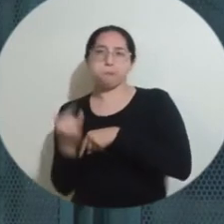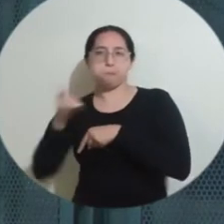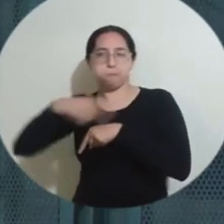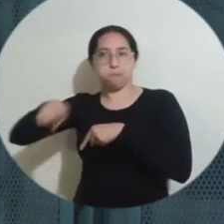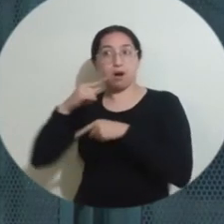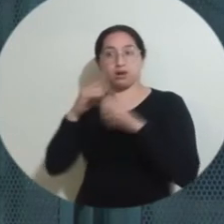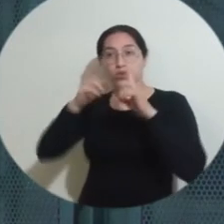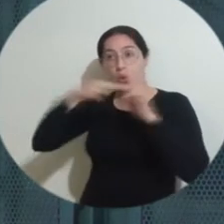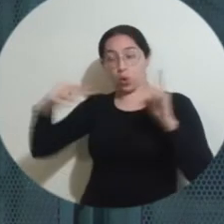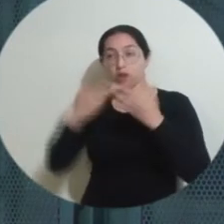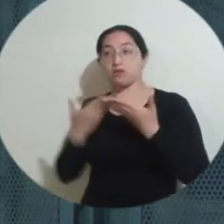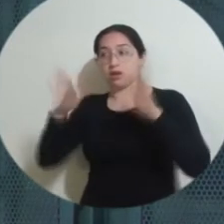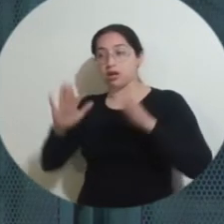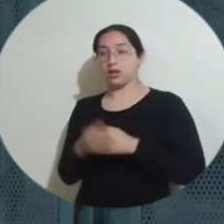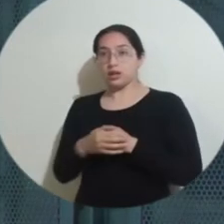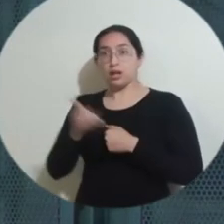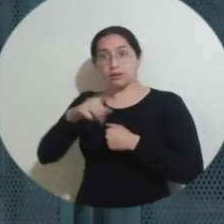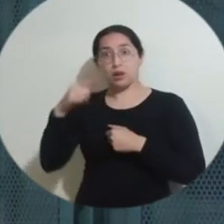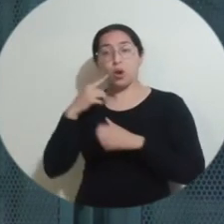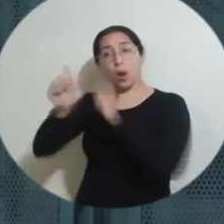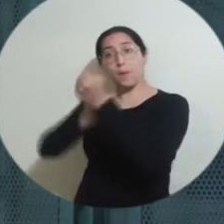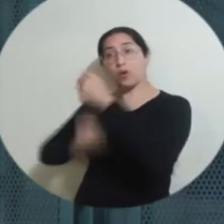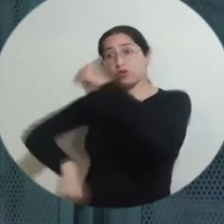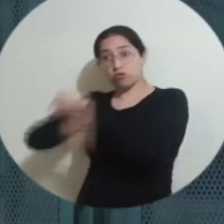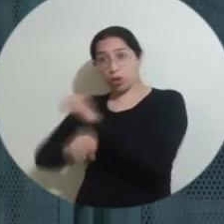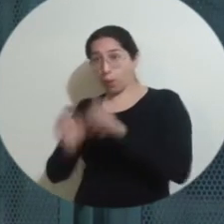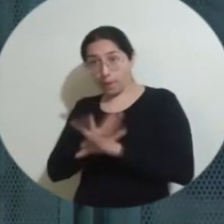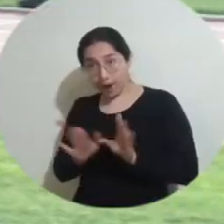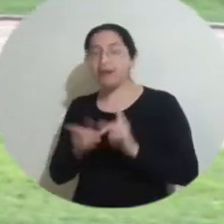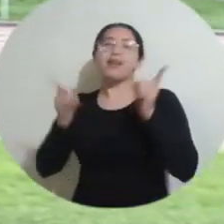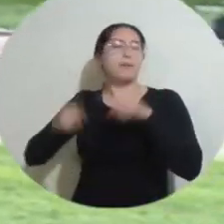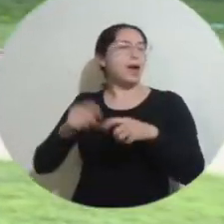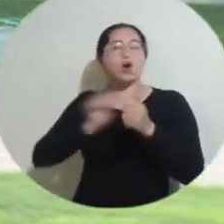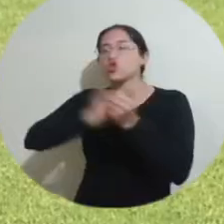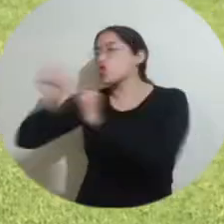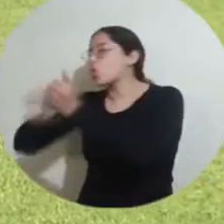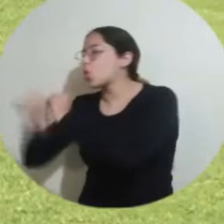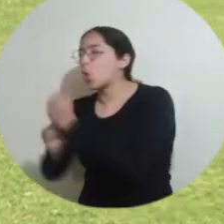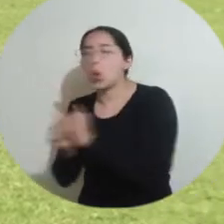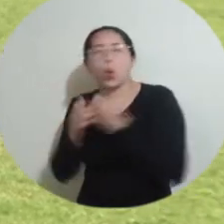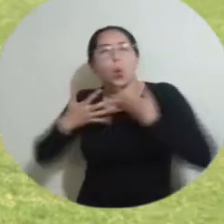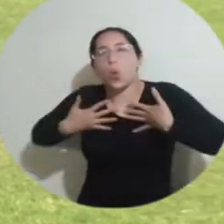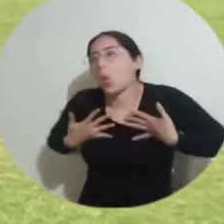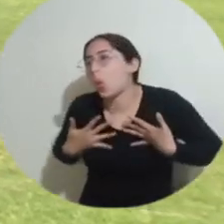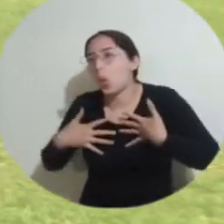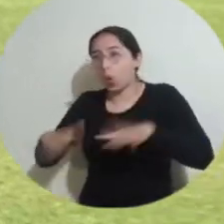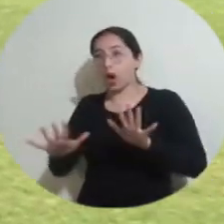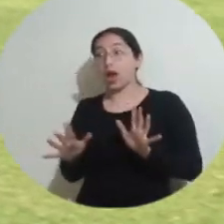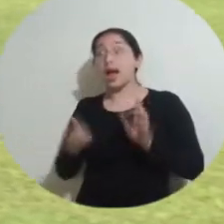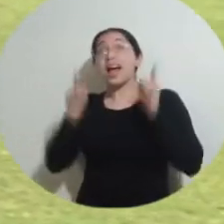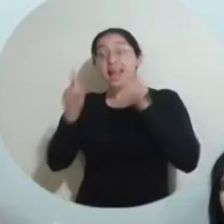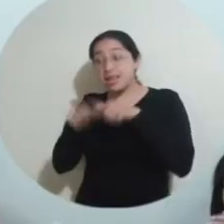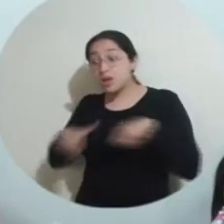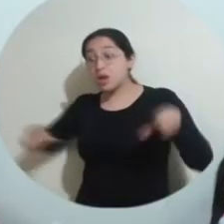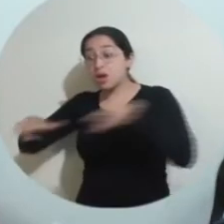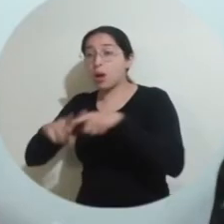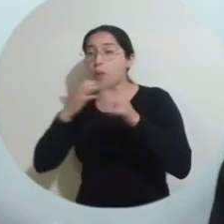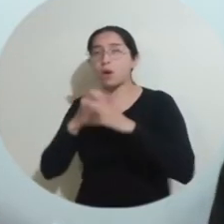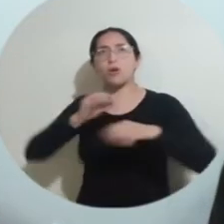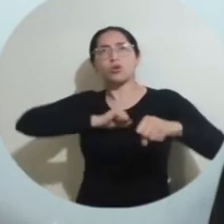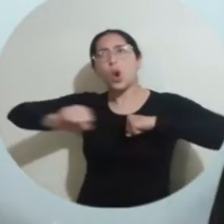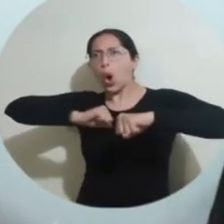complementan todo lo que tiene que ver con los deportes, no solo con el fútbol sino con los demás deportes también. Que no sea un centro